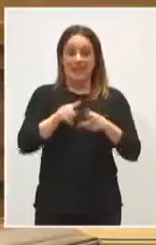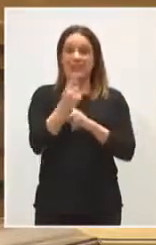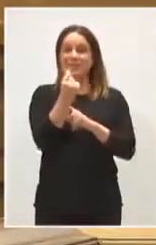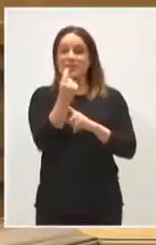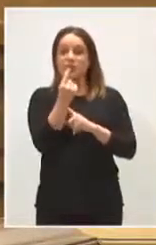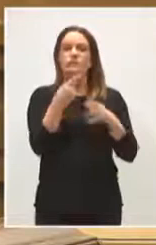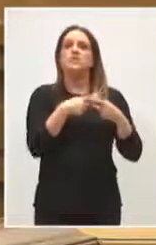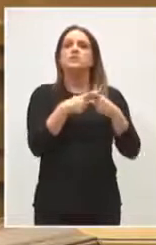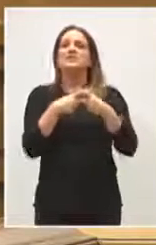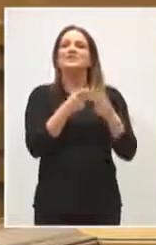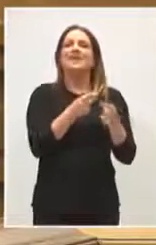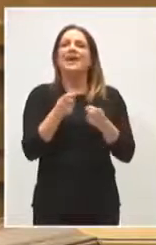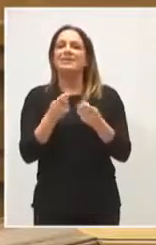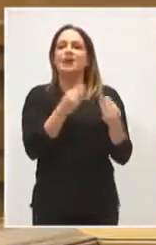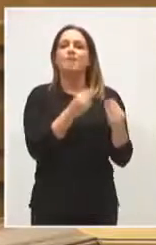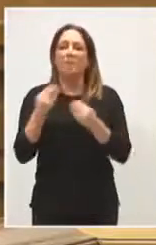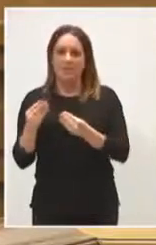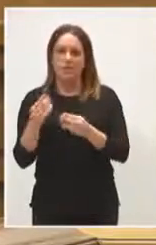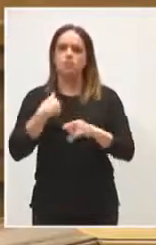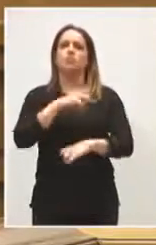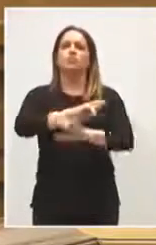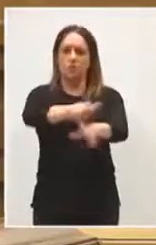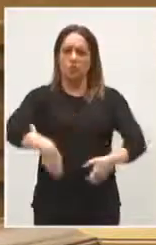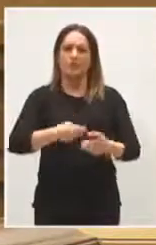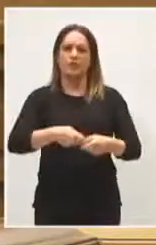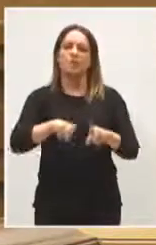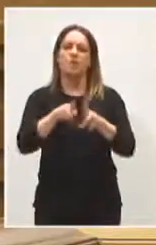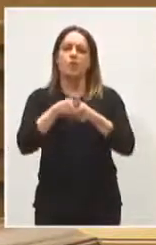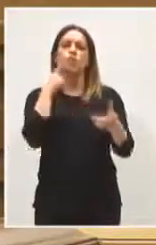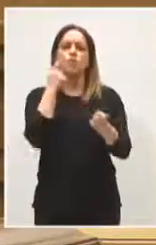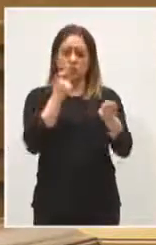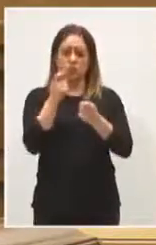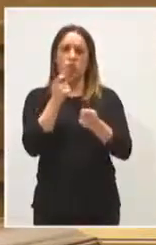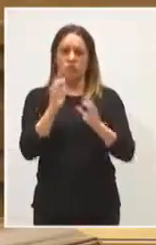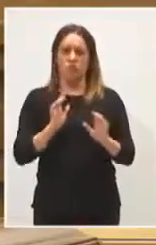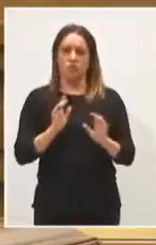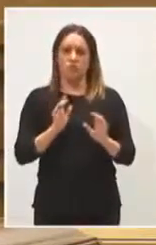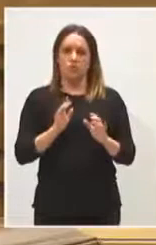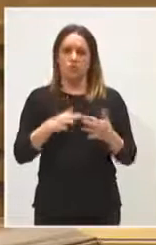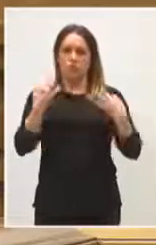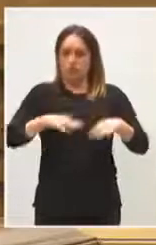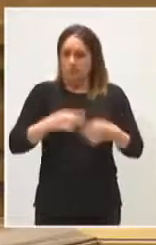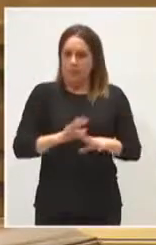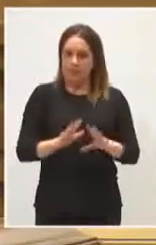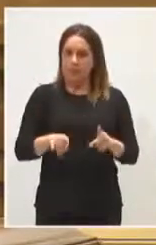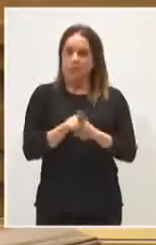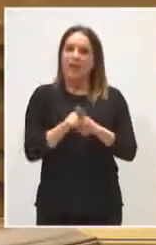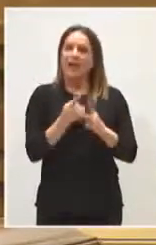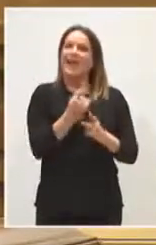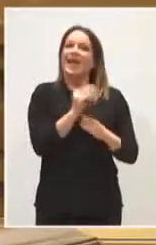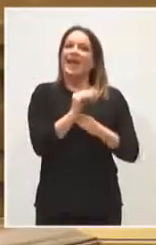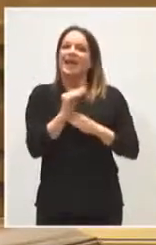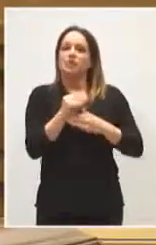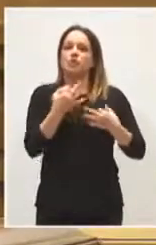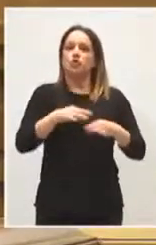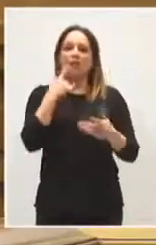conforme a criterios de legalidad. Vamos a recuperar, por supuesto, un órgano de control, modestamente, con el menor gasto posible, pero